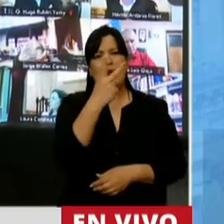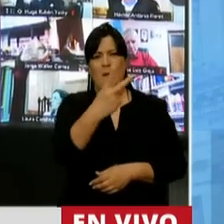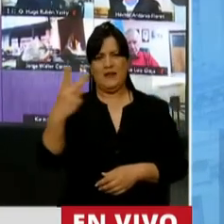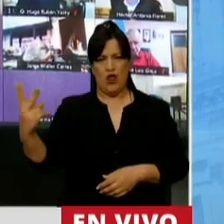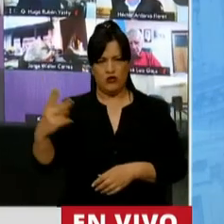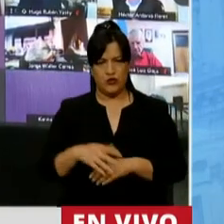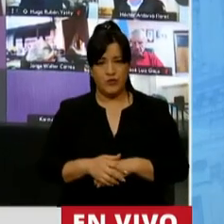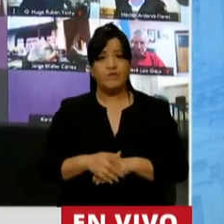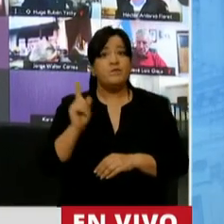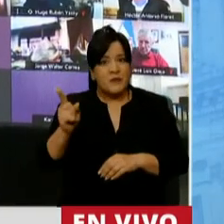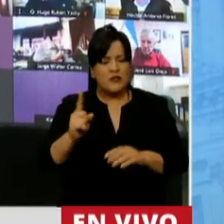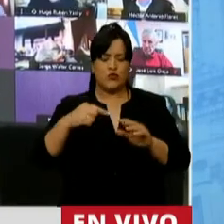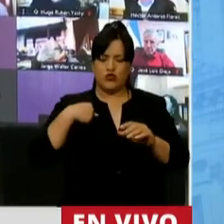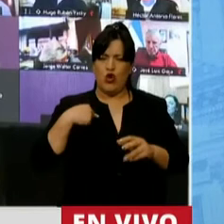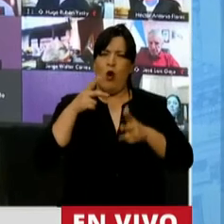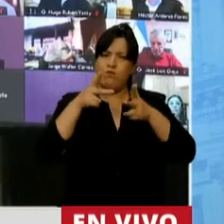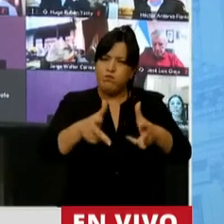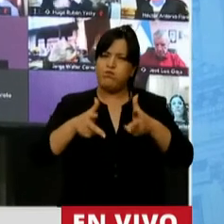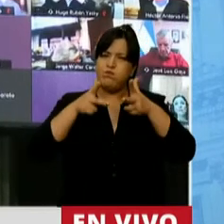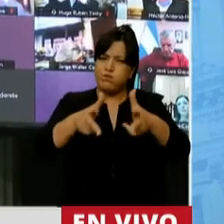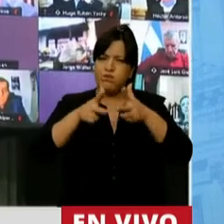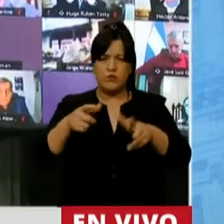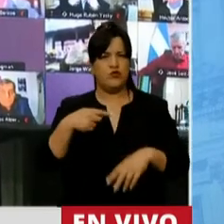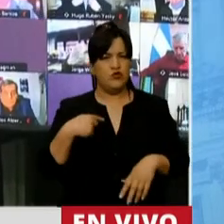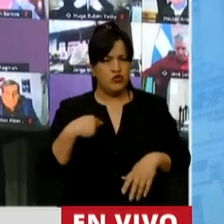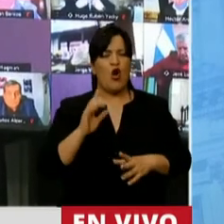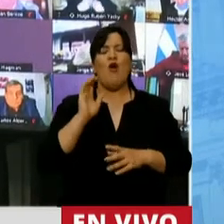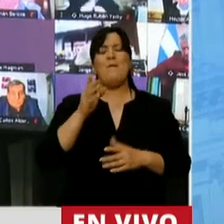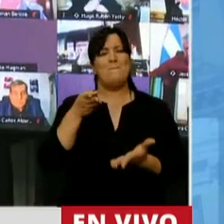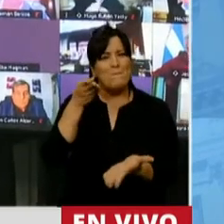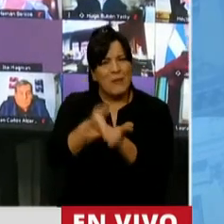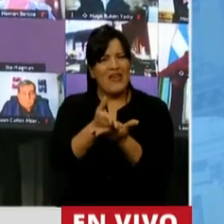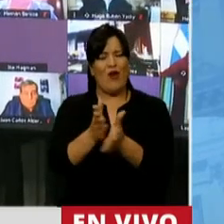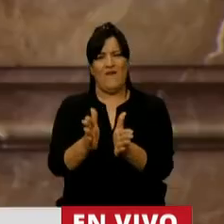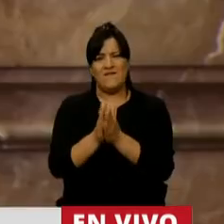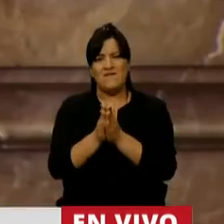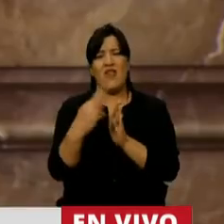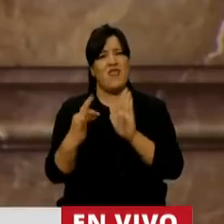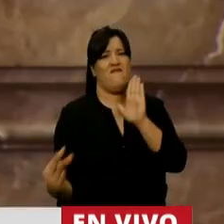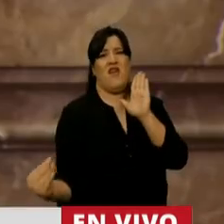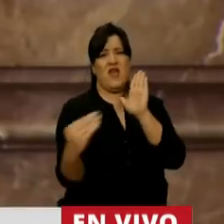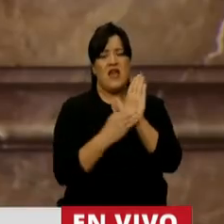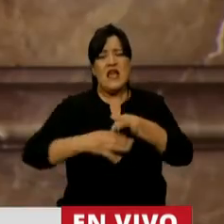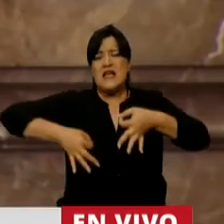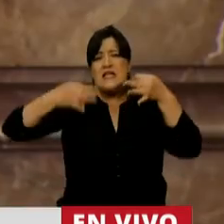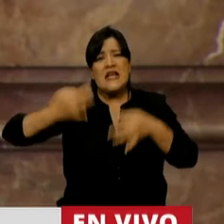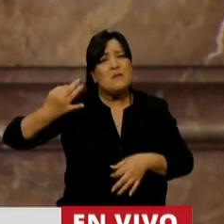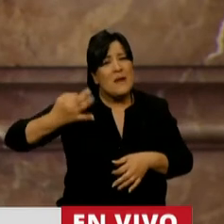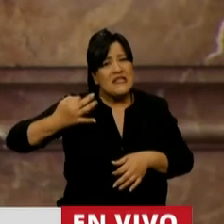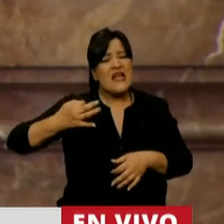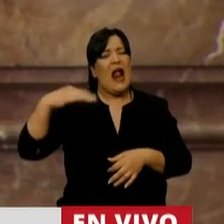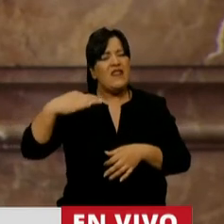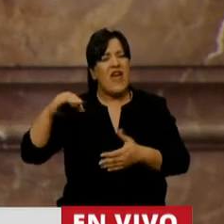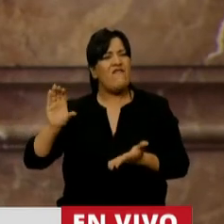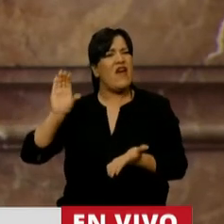todas estas razones que mociono, solicito, que incluya específicamente la partida